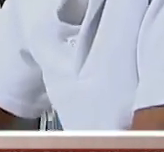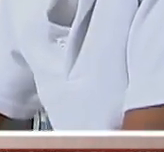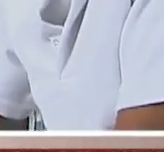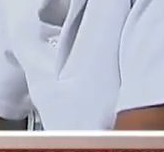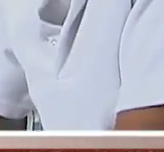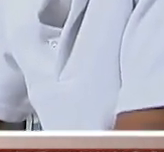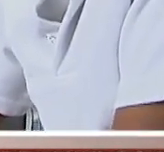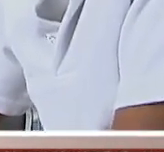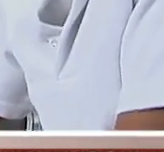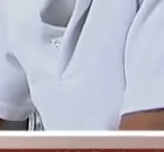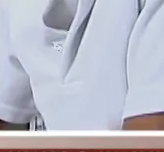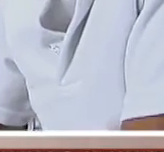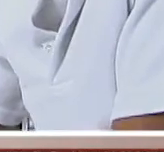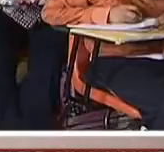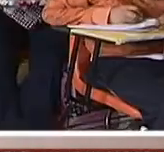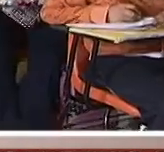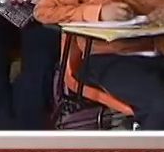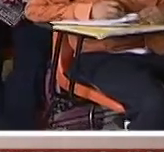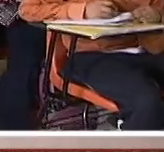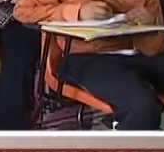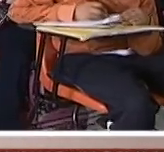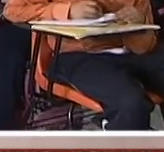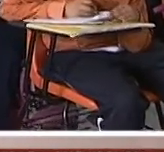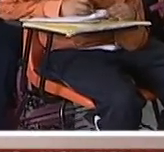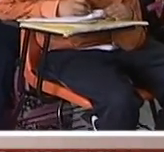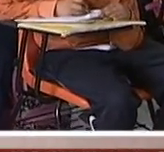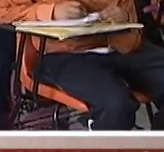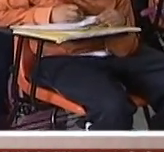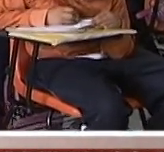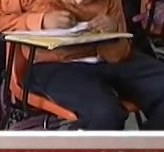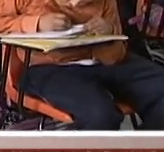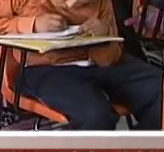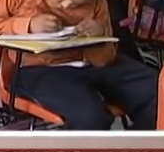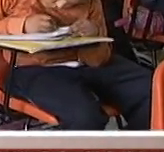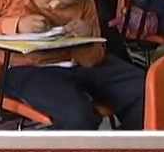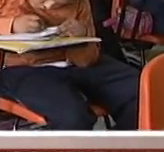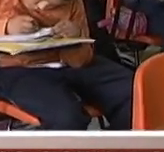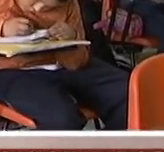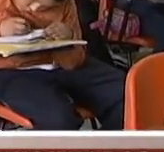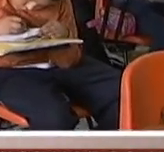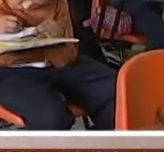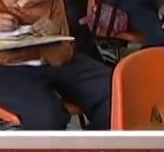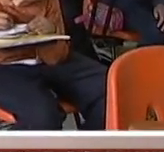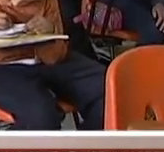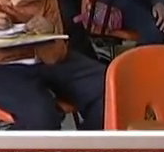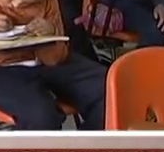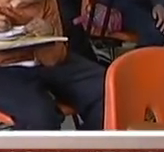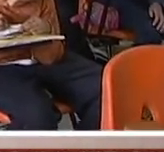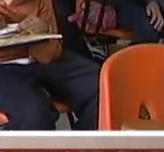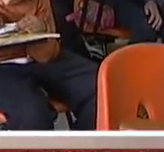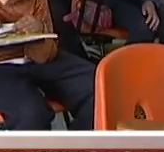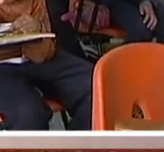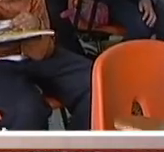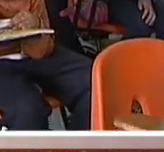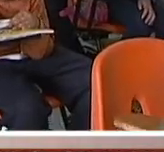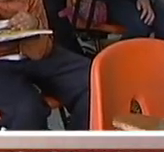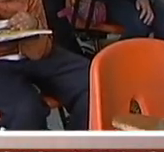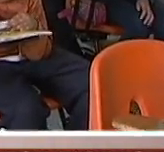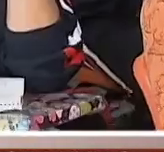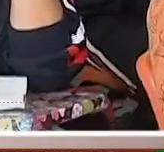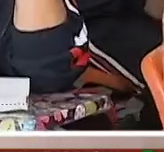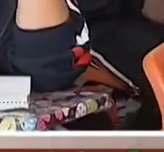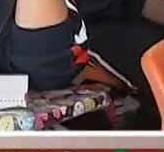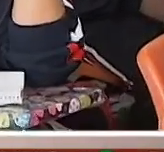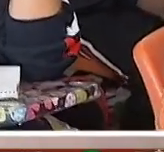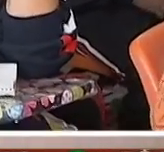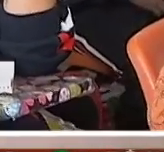por último y para regresar ya con ustedes al estudio, que anticipen su salida. Como lo comentábamos, son un número importante de estudiantes los que hoy regresan a la escuela